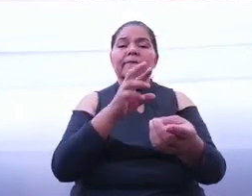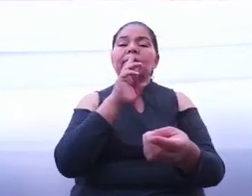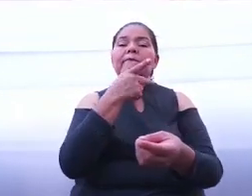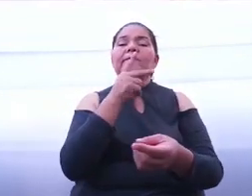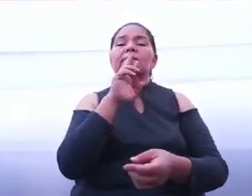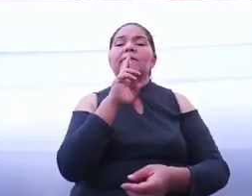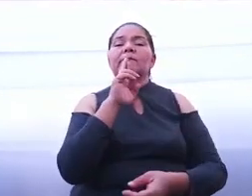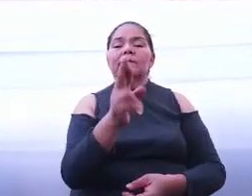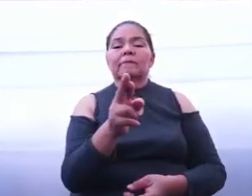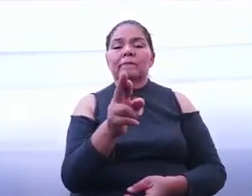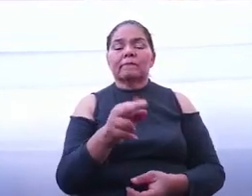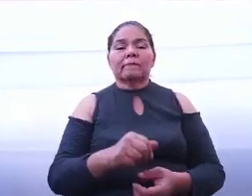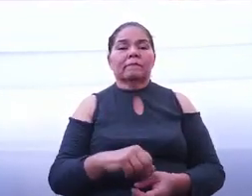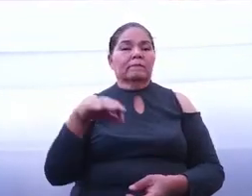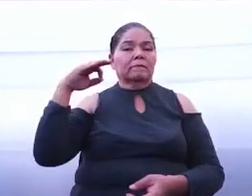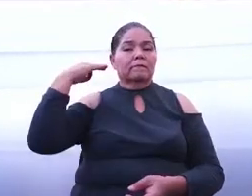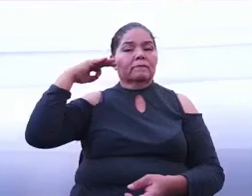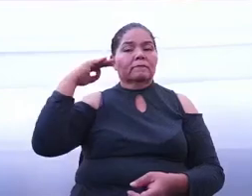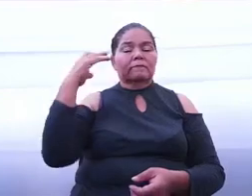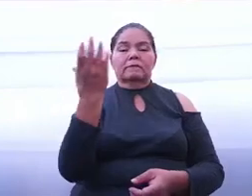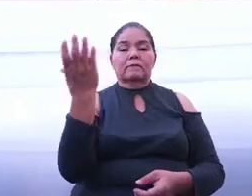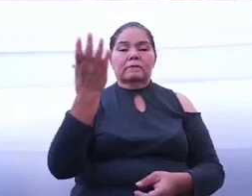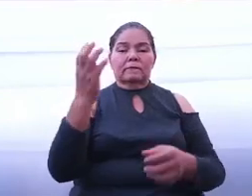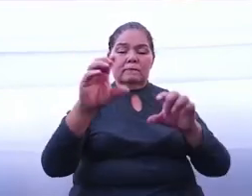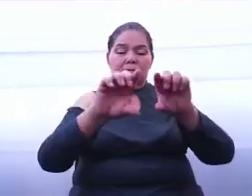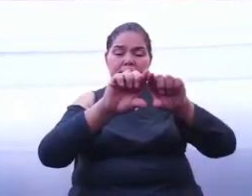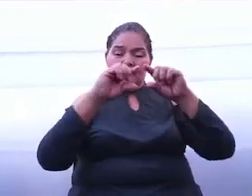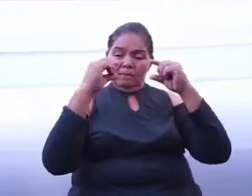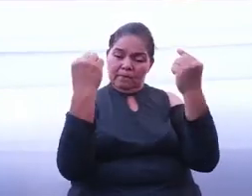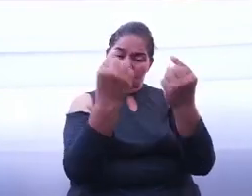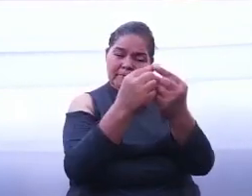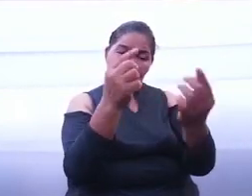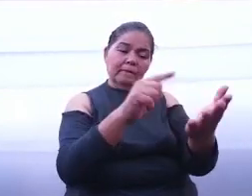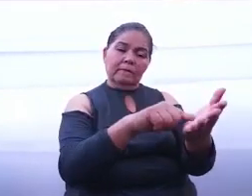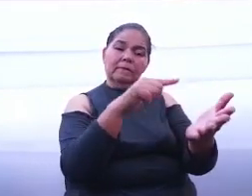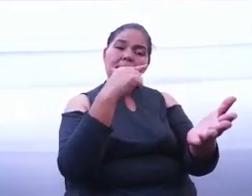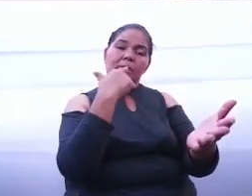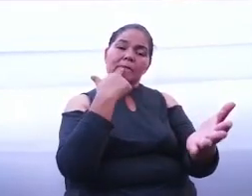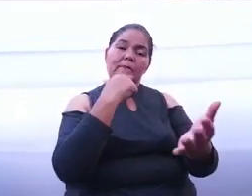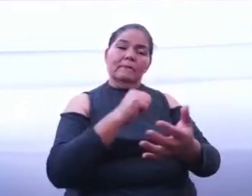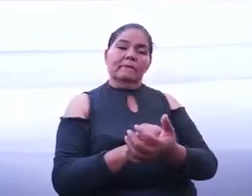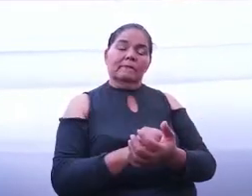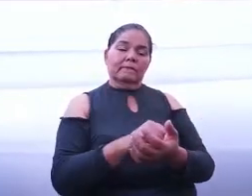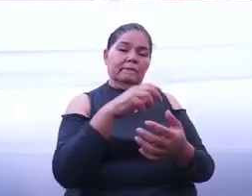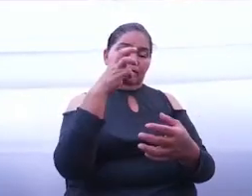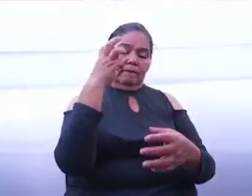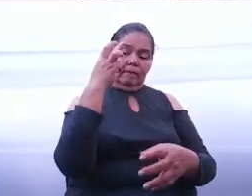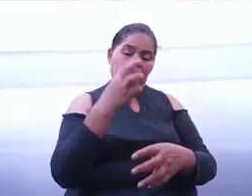Es tiempo de hacer equipo por Celaya. Cuarto,